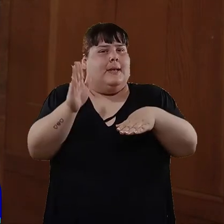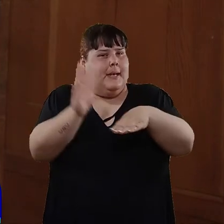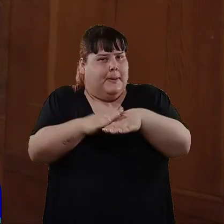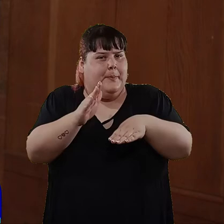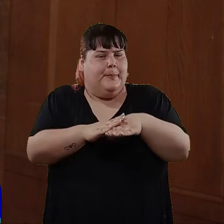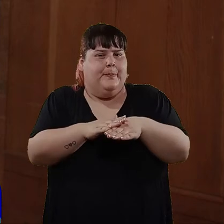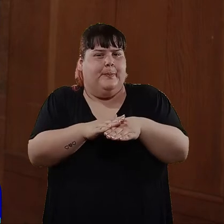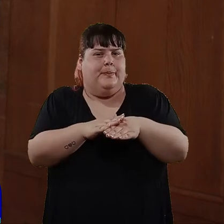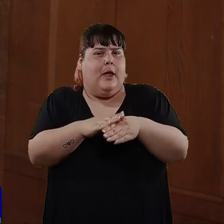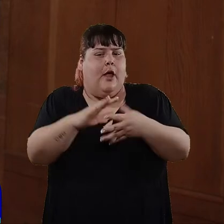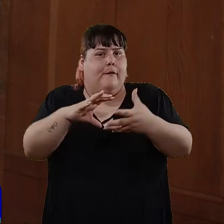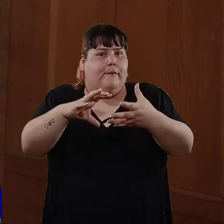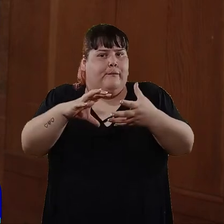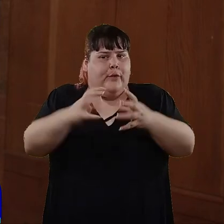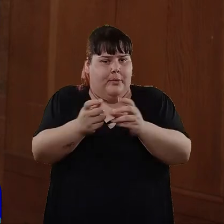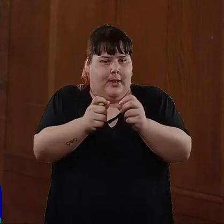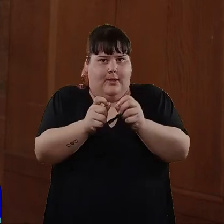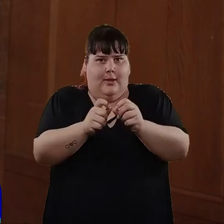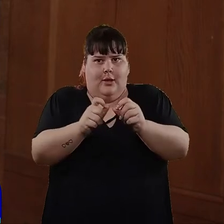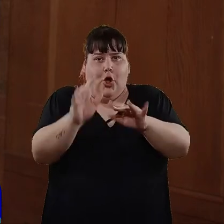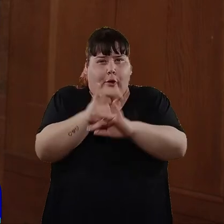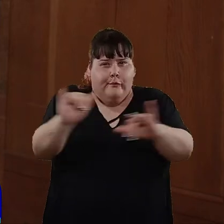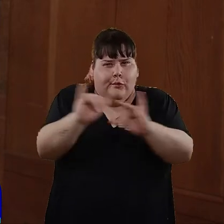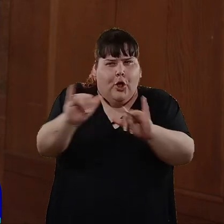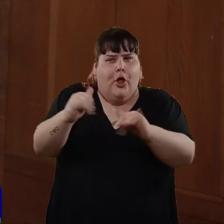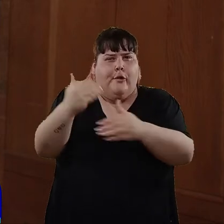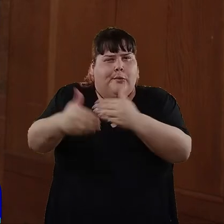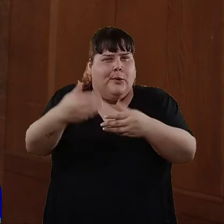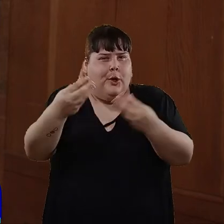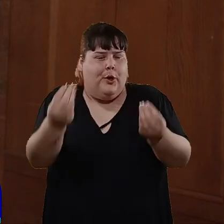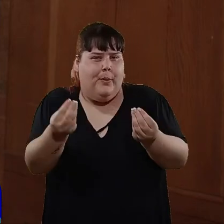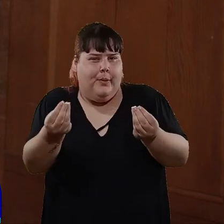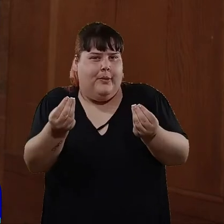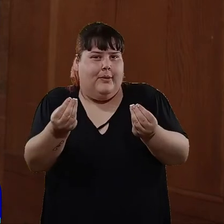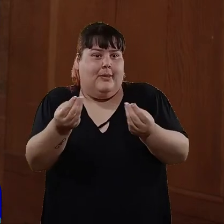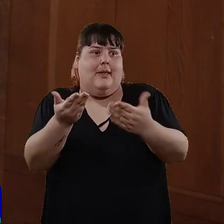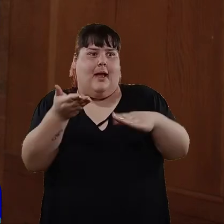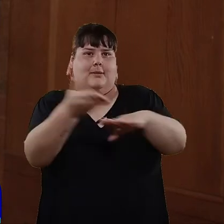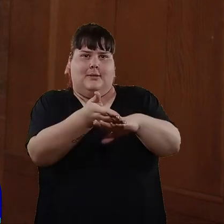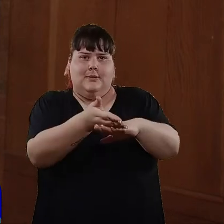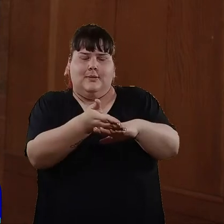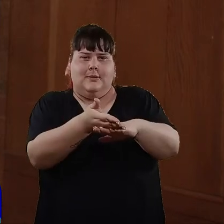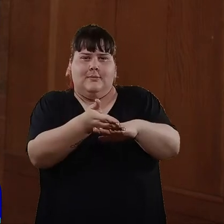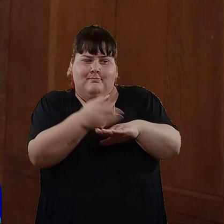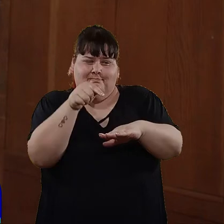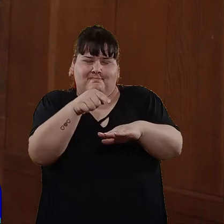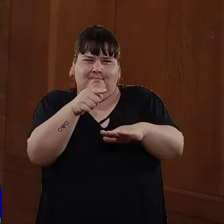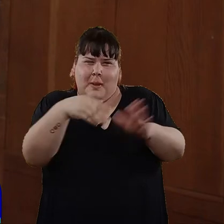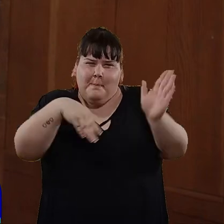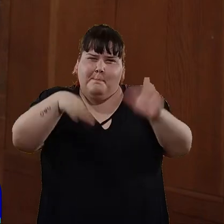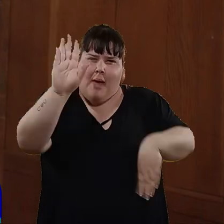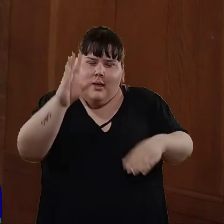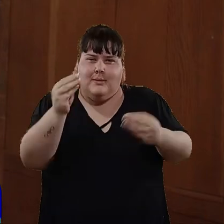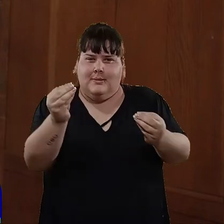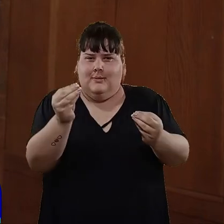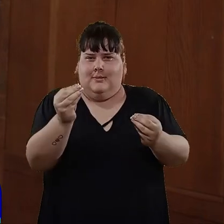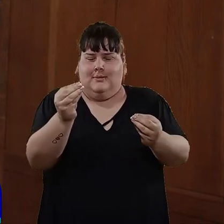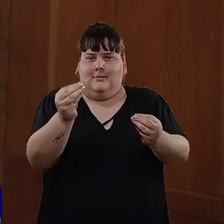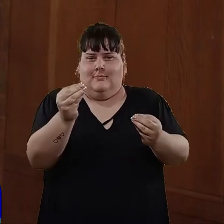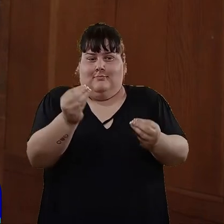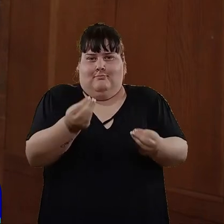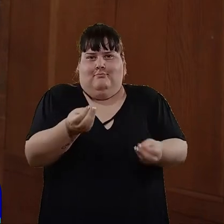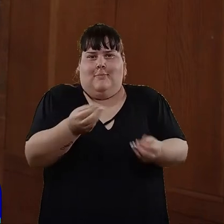la responsabilidad, como usamos los medios de comunicación y en cuanto al acceso, que fundamentalmente tiene que